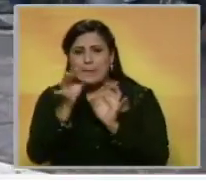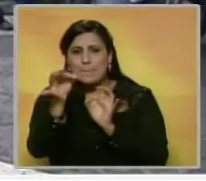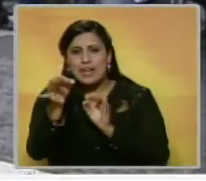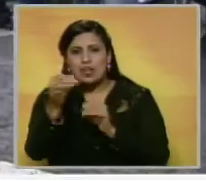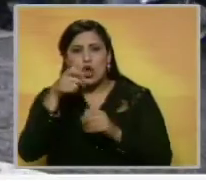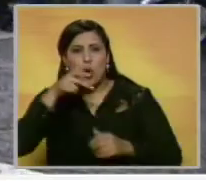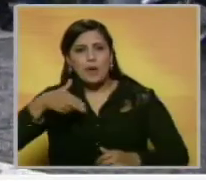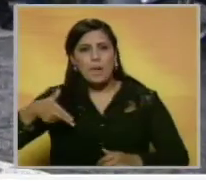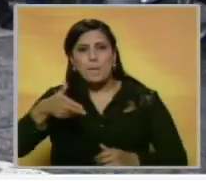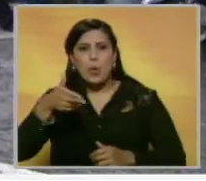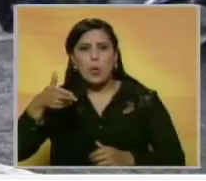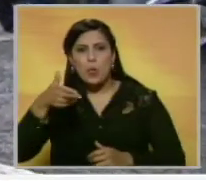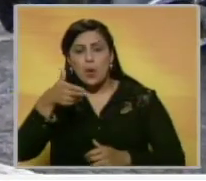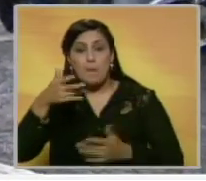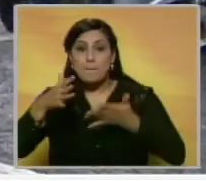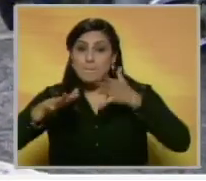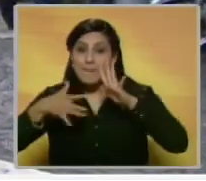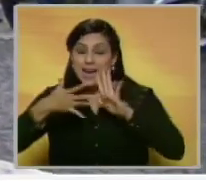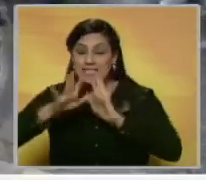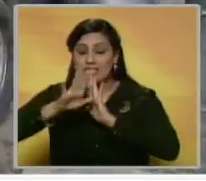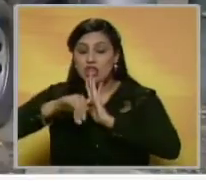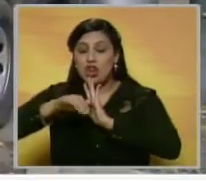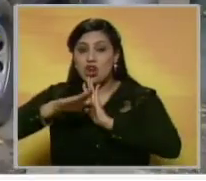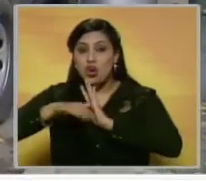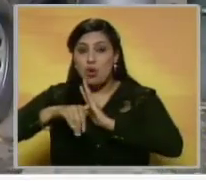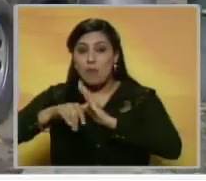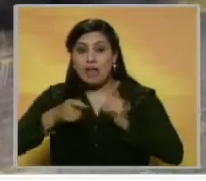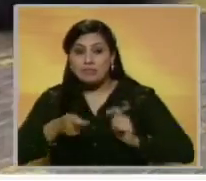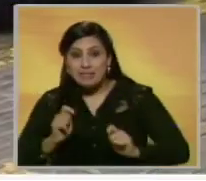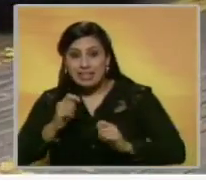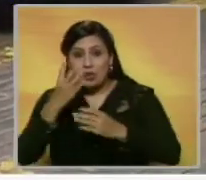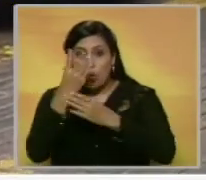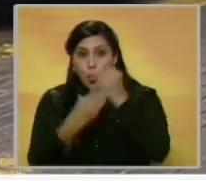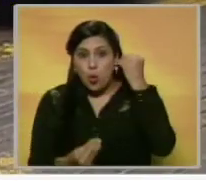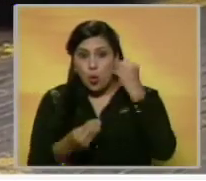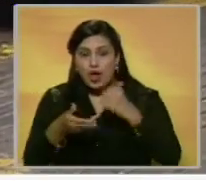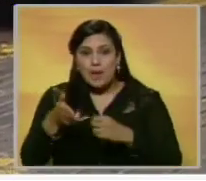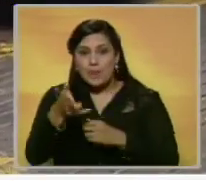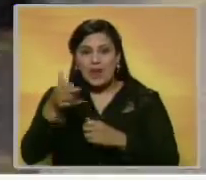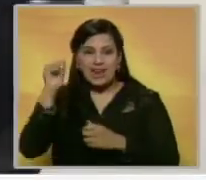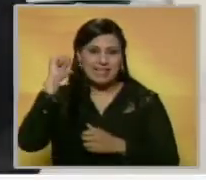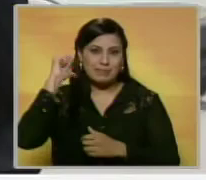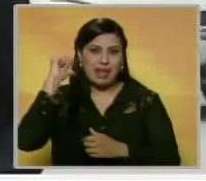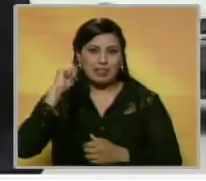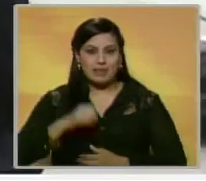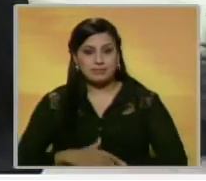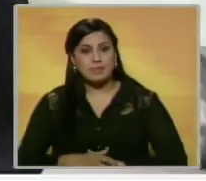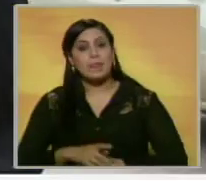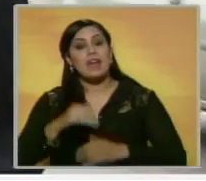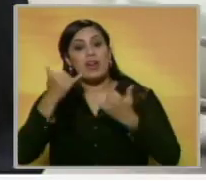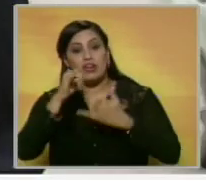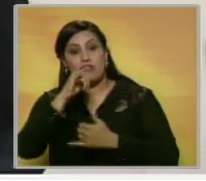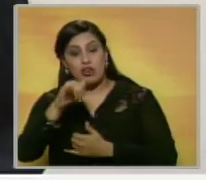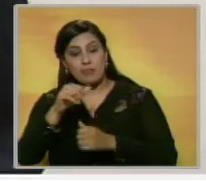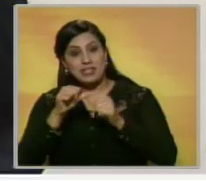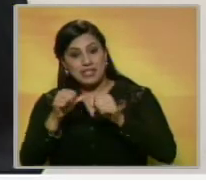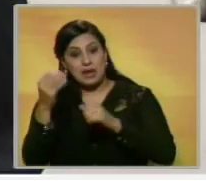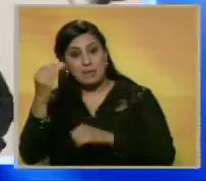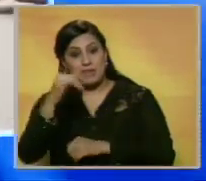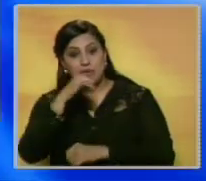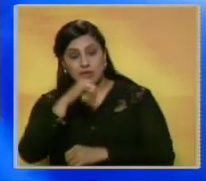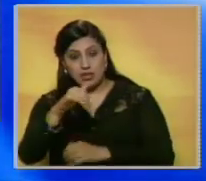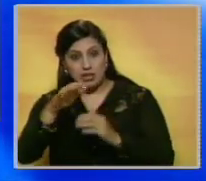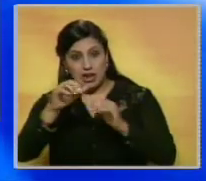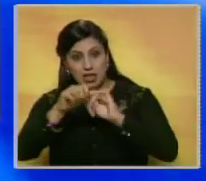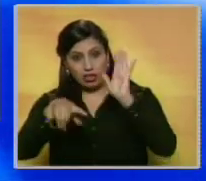sujetos armados. Se presume que iban a robarlo, trató de escapar y le dispararon por la espalda. En nuestro informe continúen con más de la